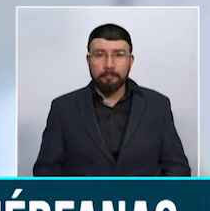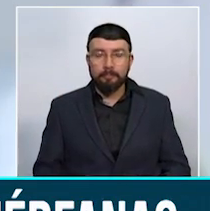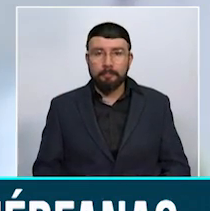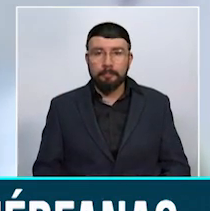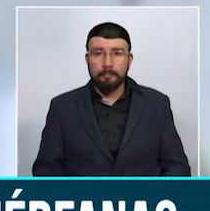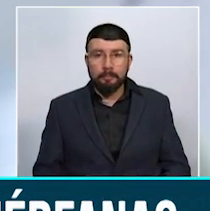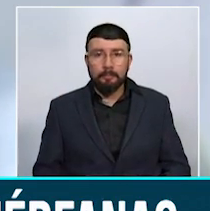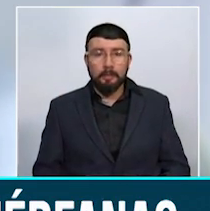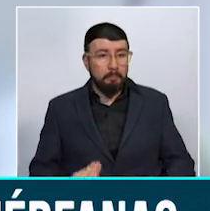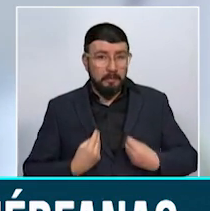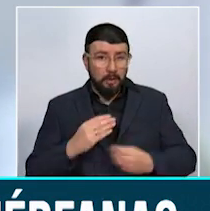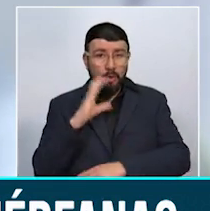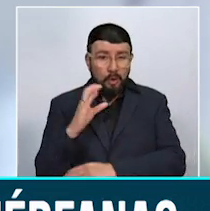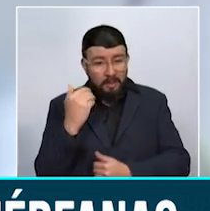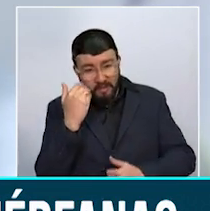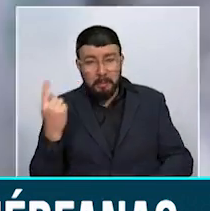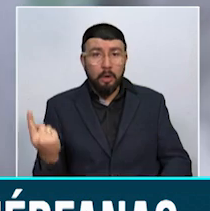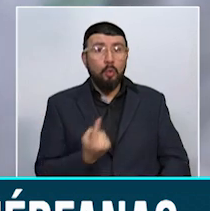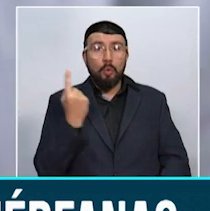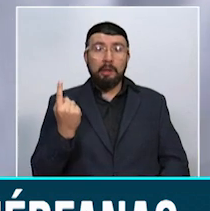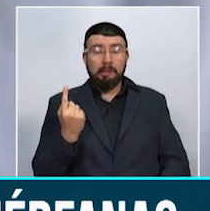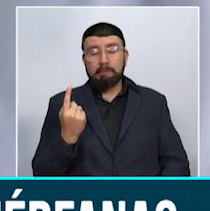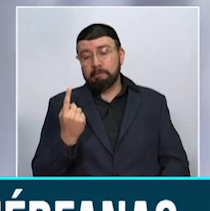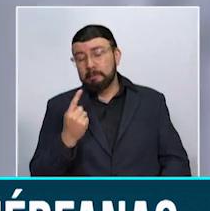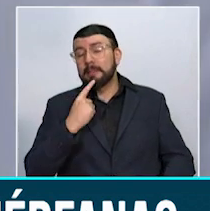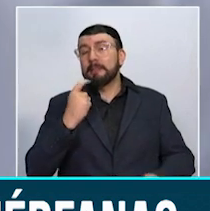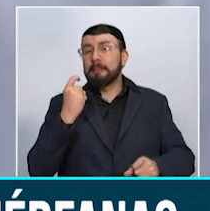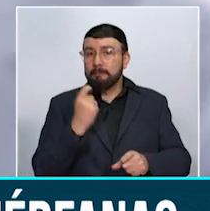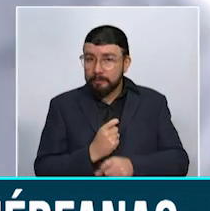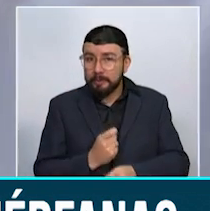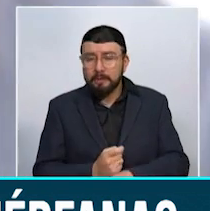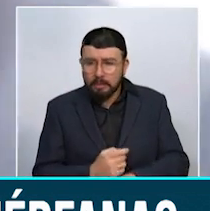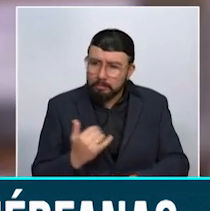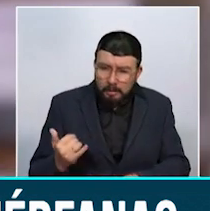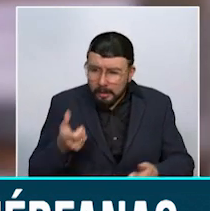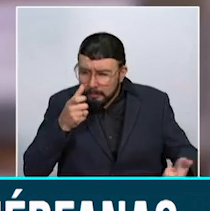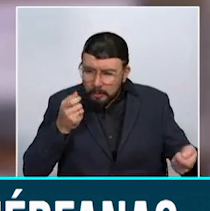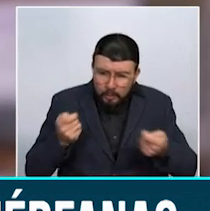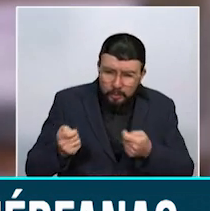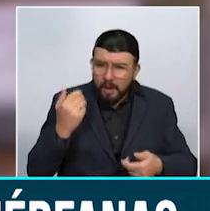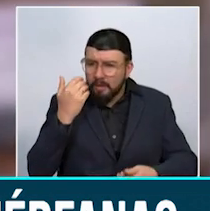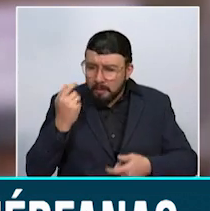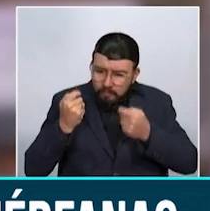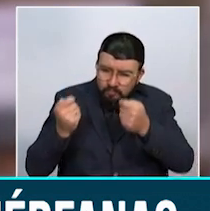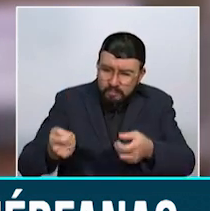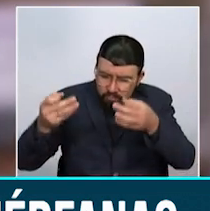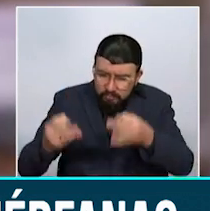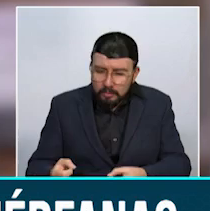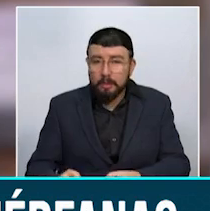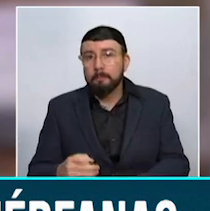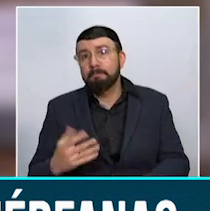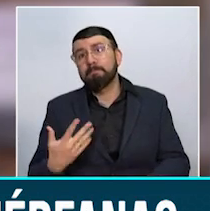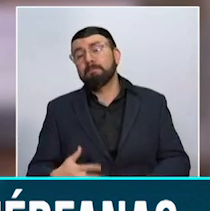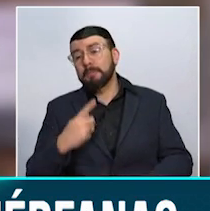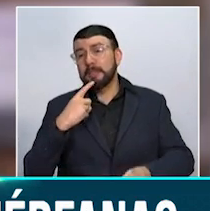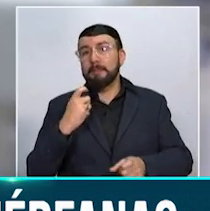Vivir en Colombia con una enfermedad huérfana o rara sigue siendo complejo. El diagnóstico y tratamiento oportuno sigue siendo una de las limitantes con